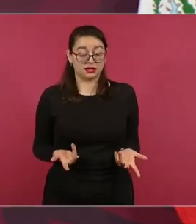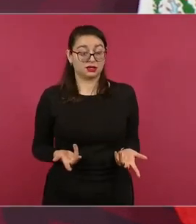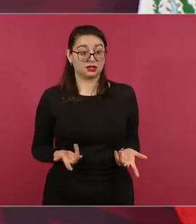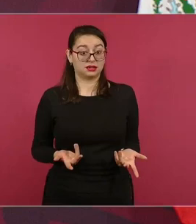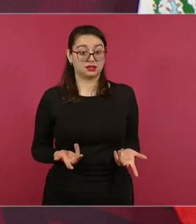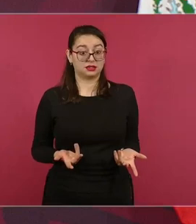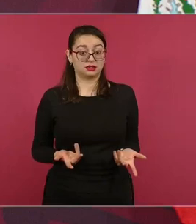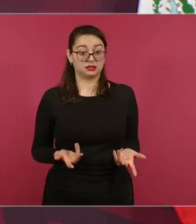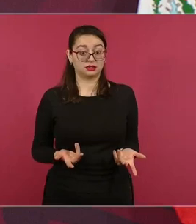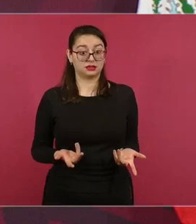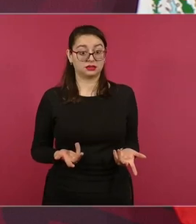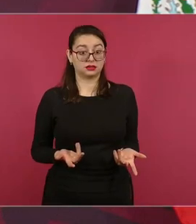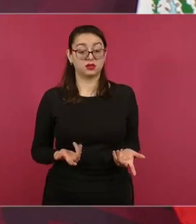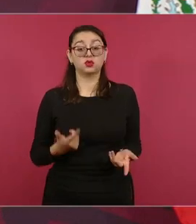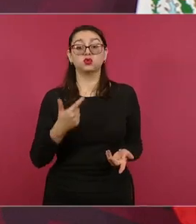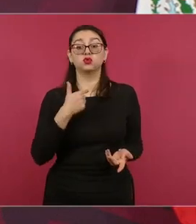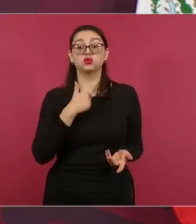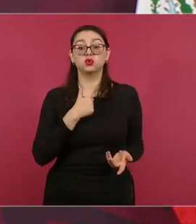Lo único